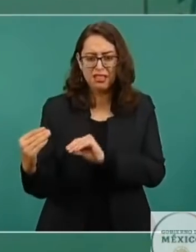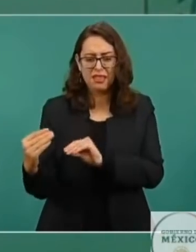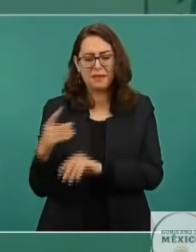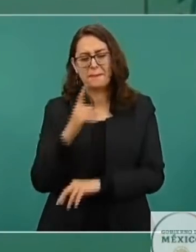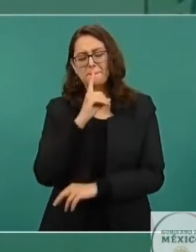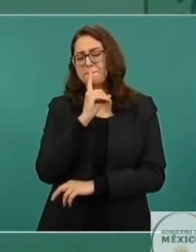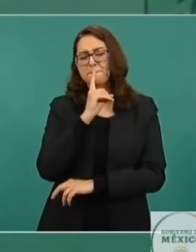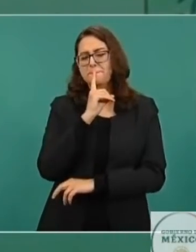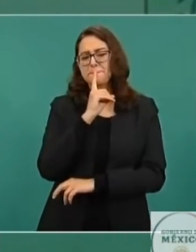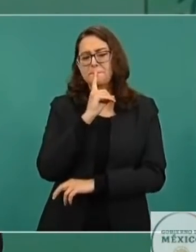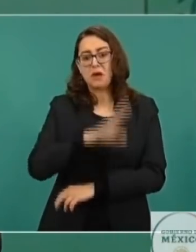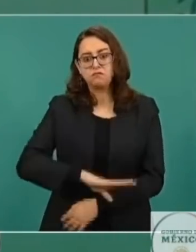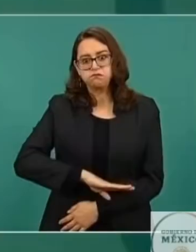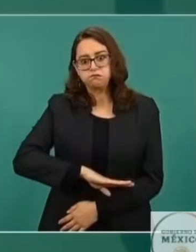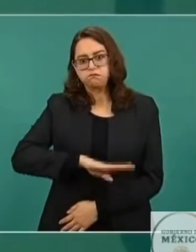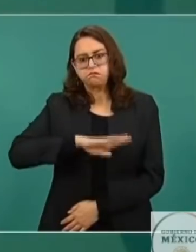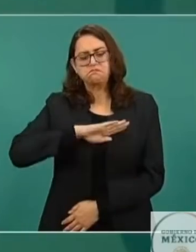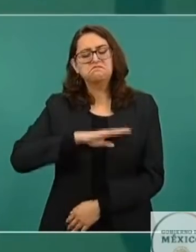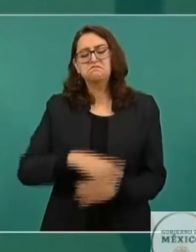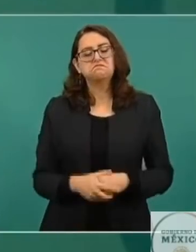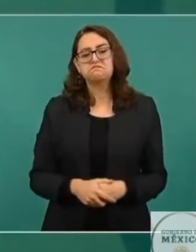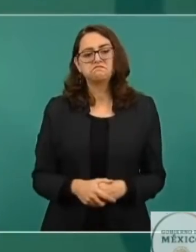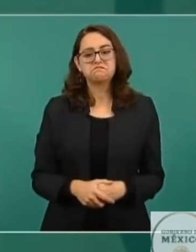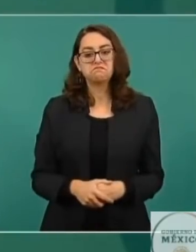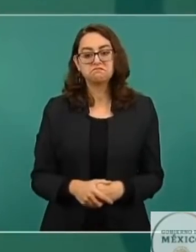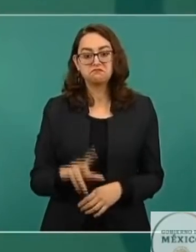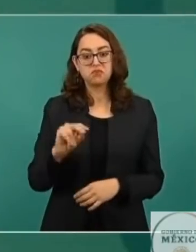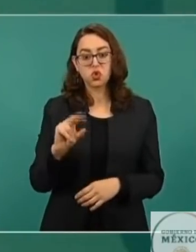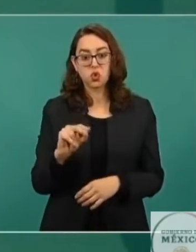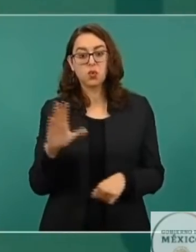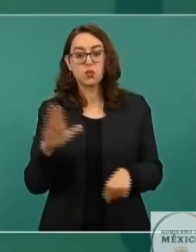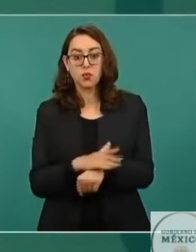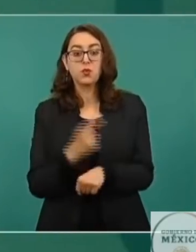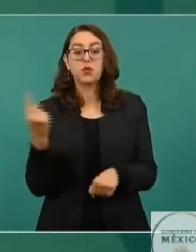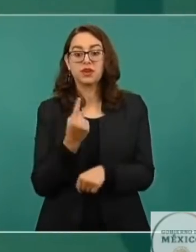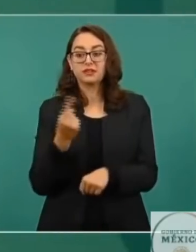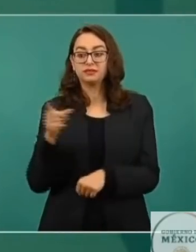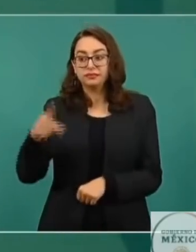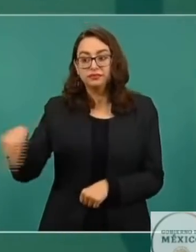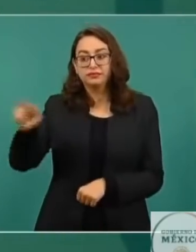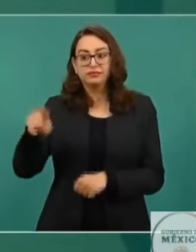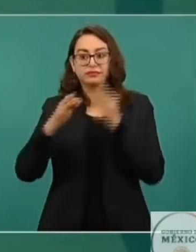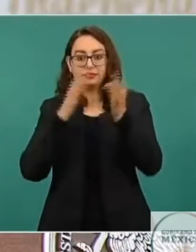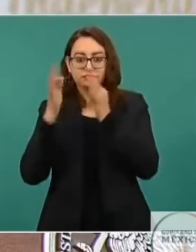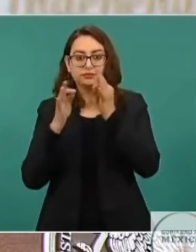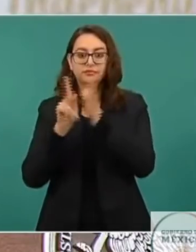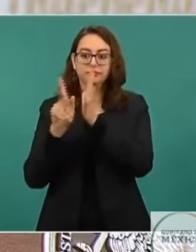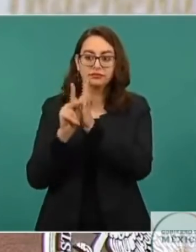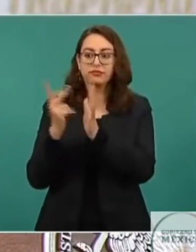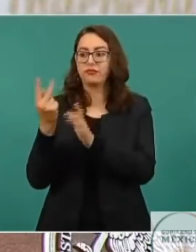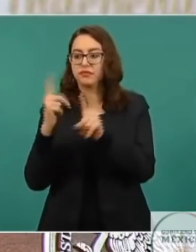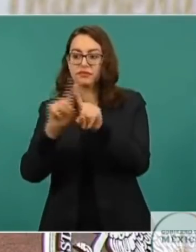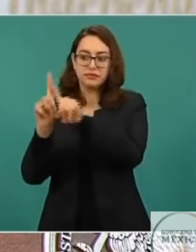no calentarse, porque sacan mucho de contexto declaraciones